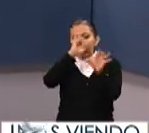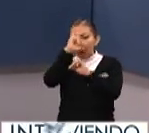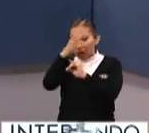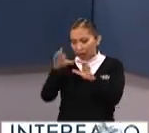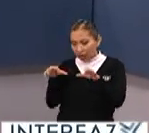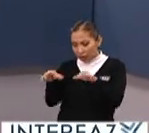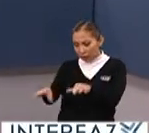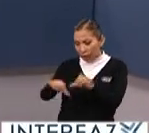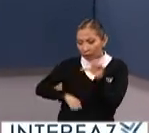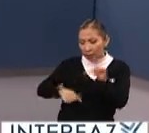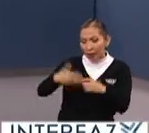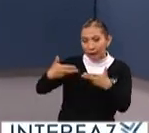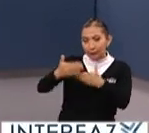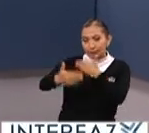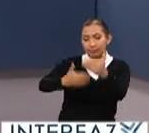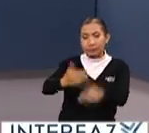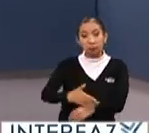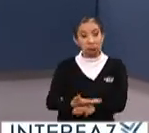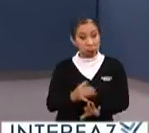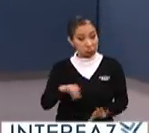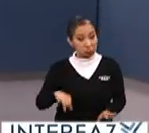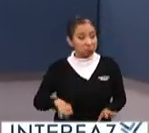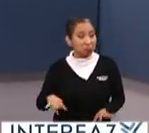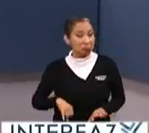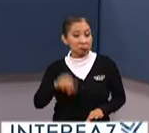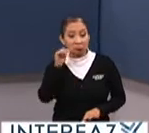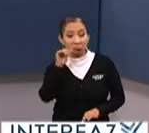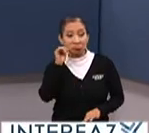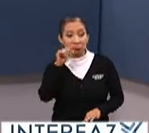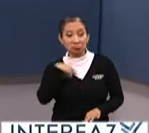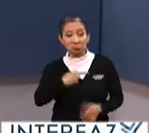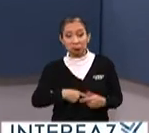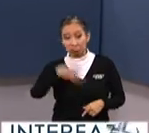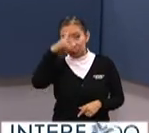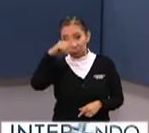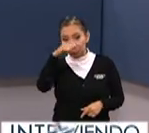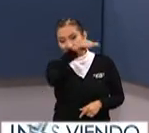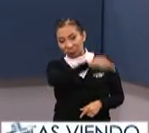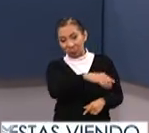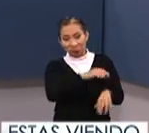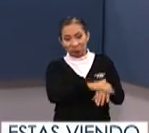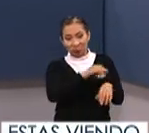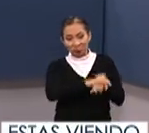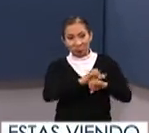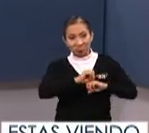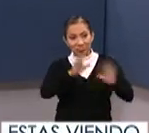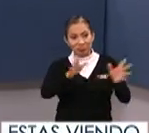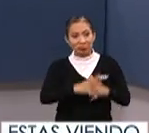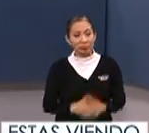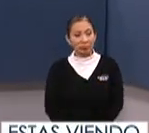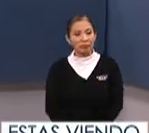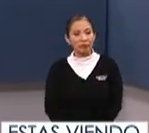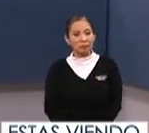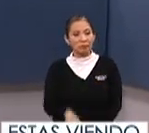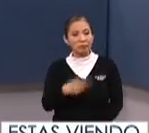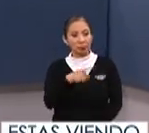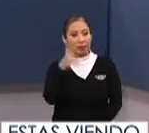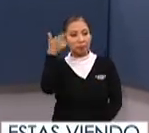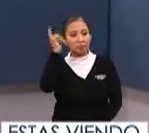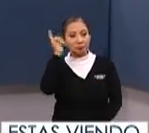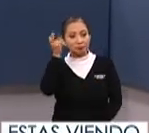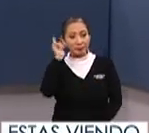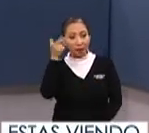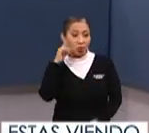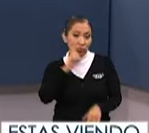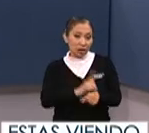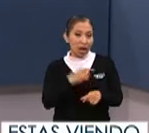imágenes y las acciones que se deben decir claro pues muy interesante como siempre de este gran mexicano que se encuentra allá gran amigo por supuesto tuyo que ojalá